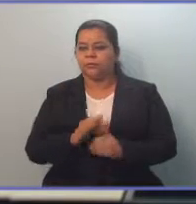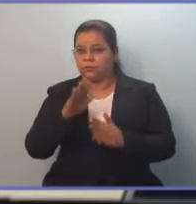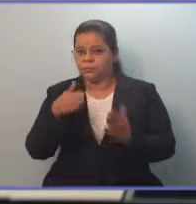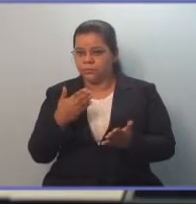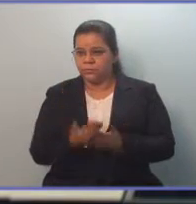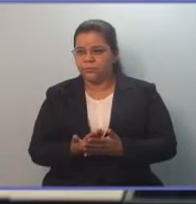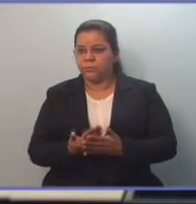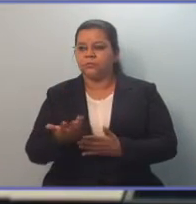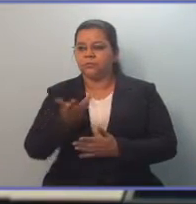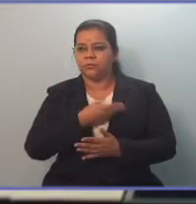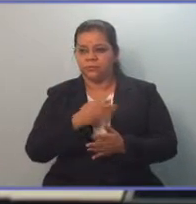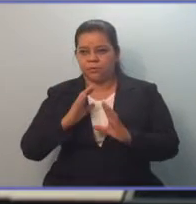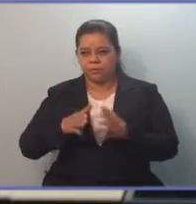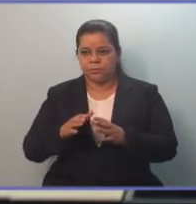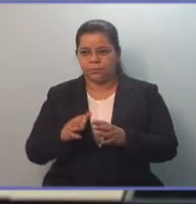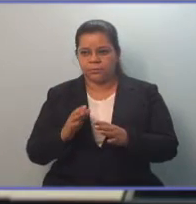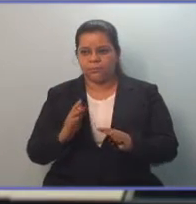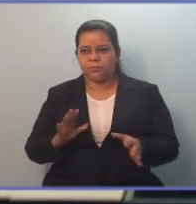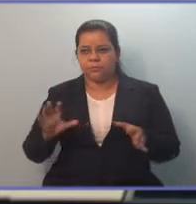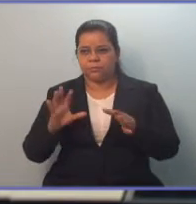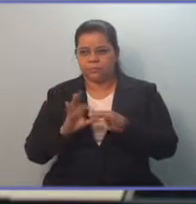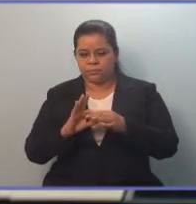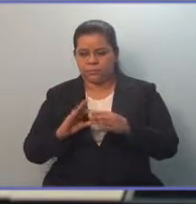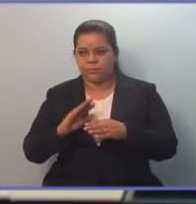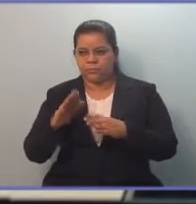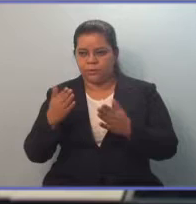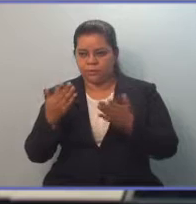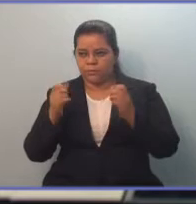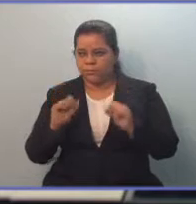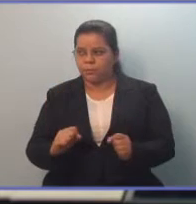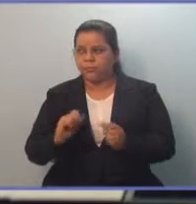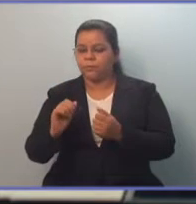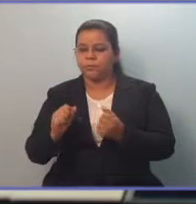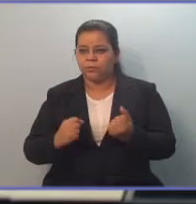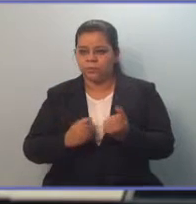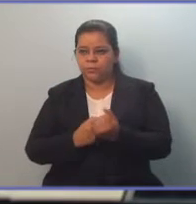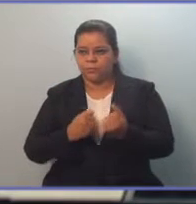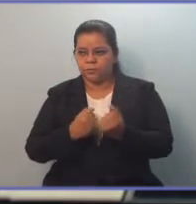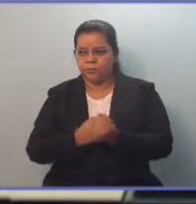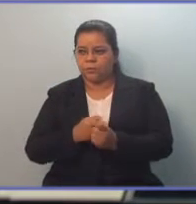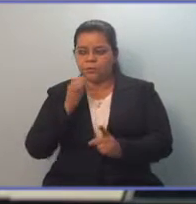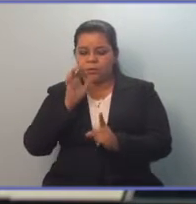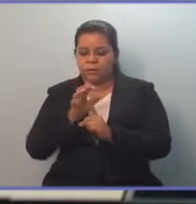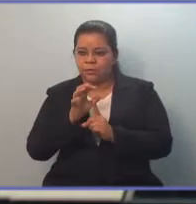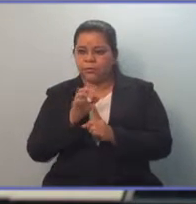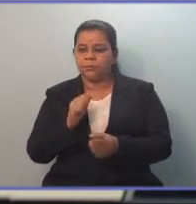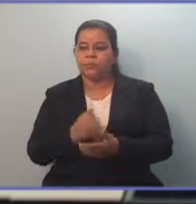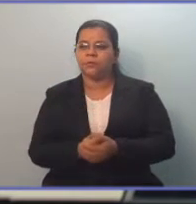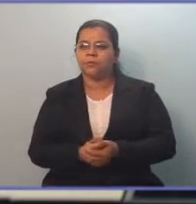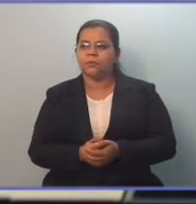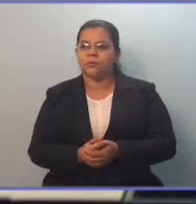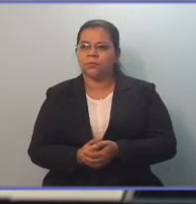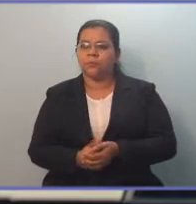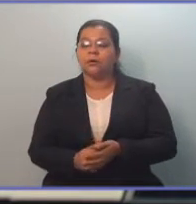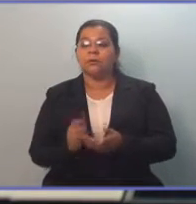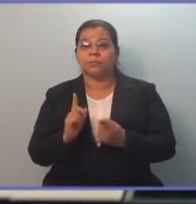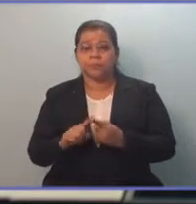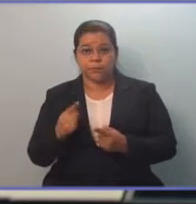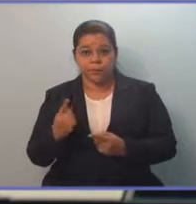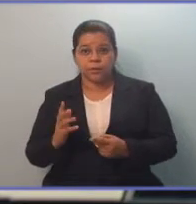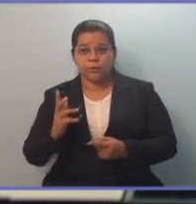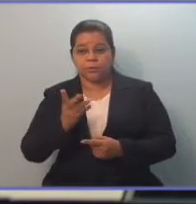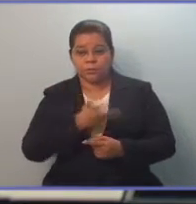Especial para combatir el crimen, primero debemos